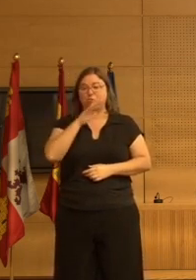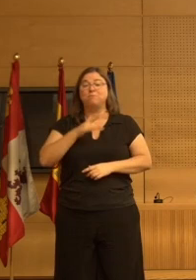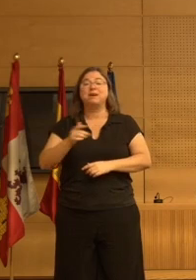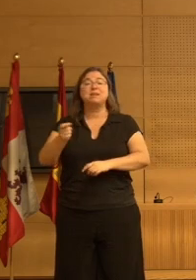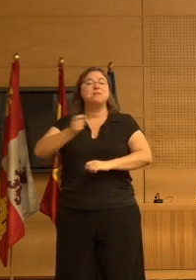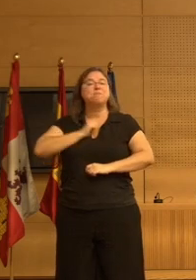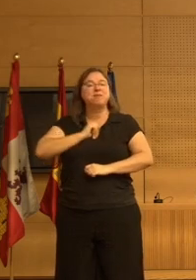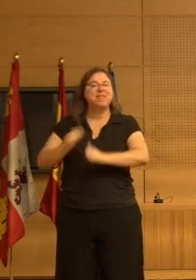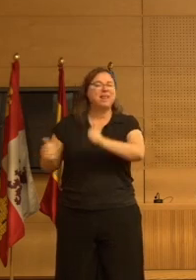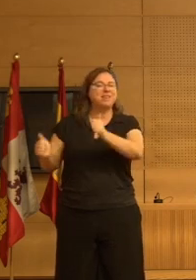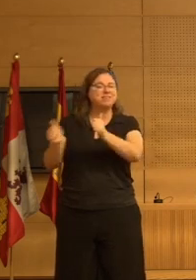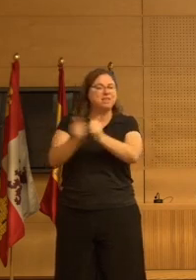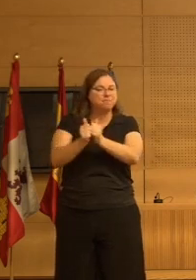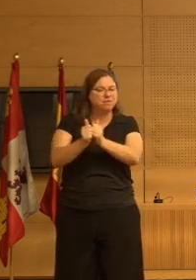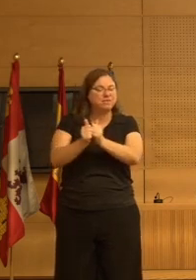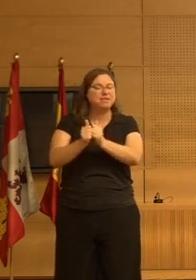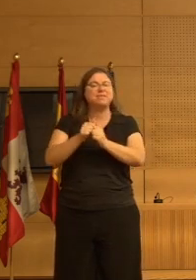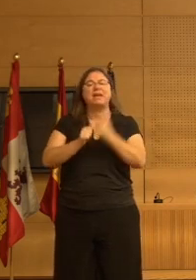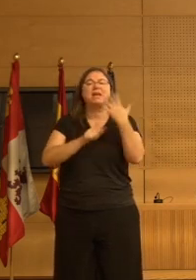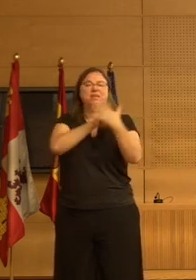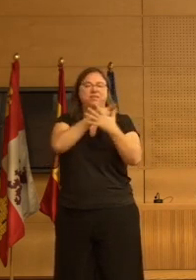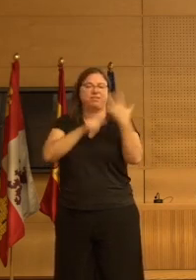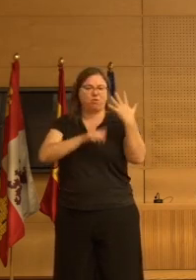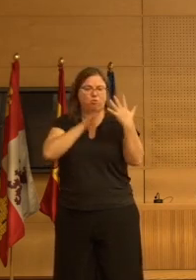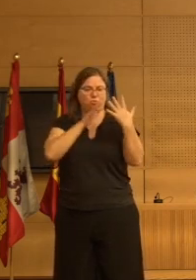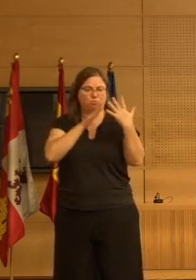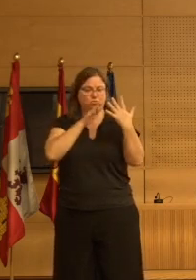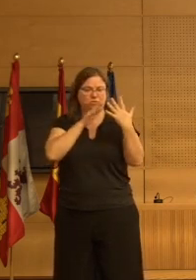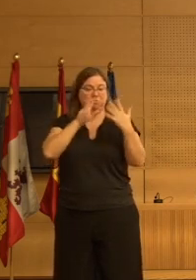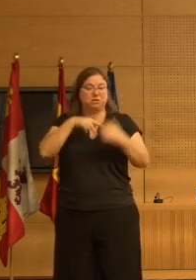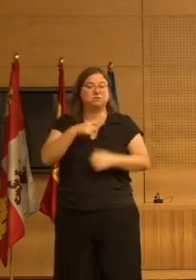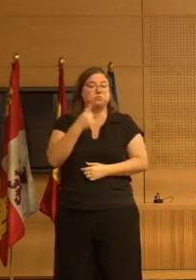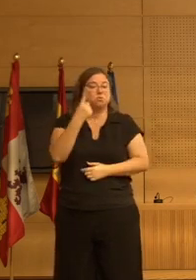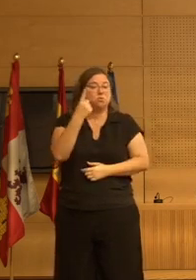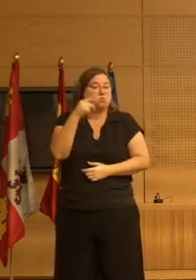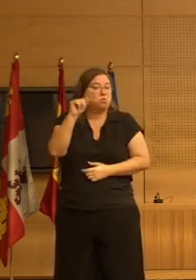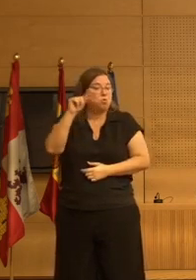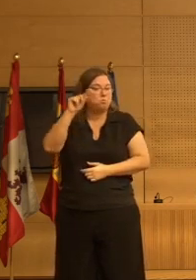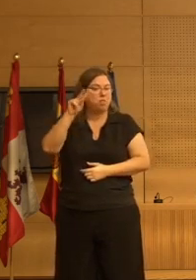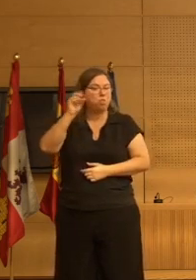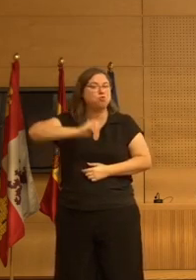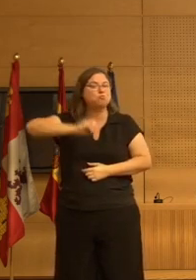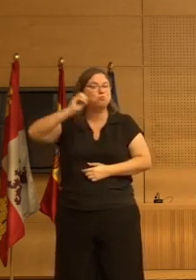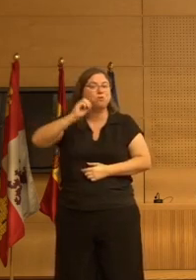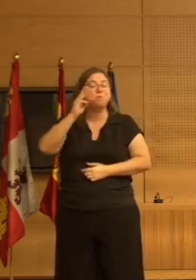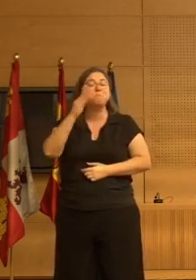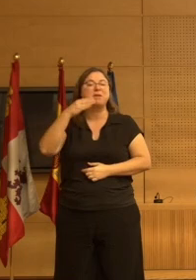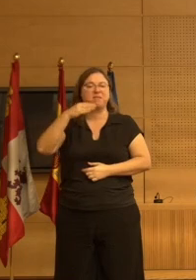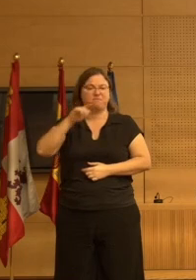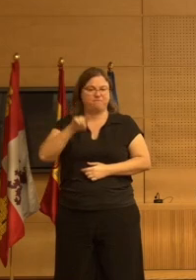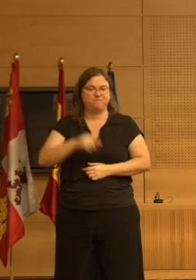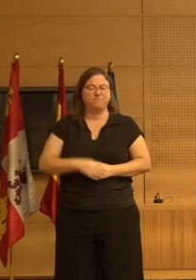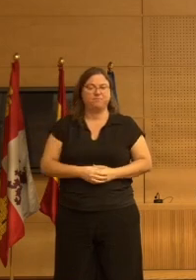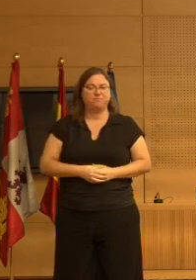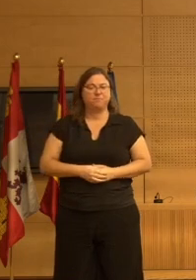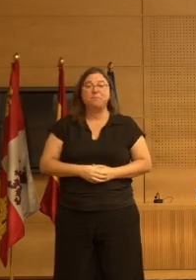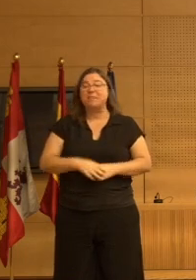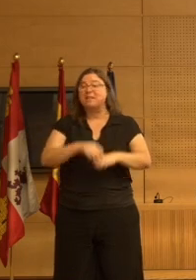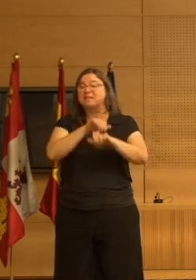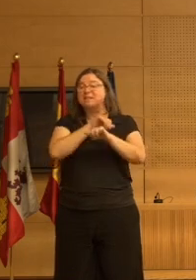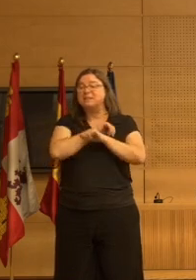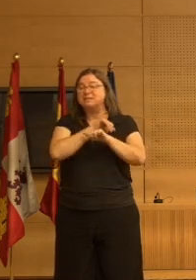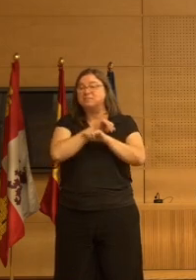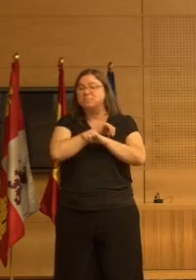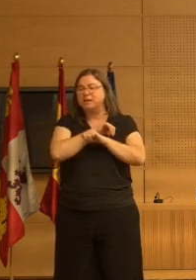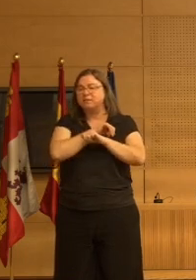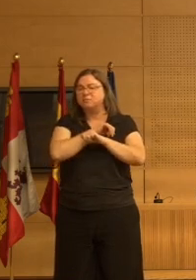coste social, ocupando un 1 a 2% del Producto Interior Bruto del mundo desarrollado. Y se espera que